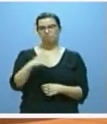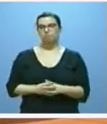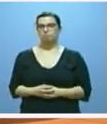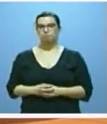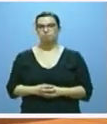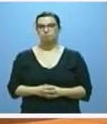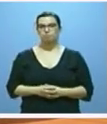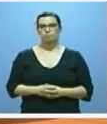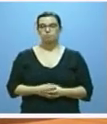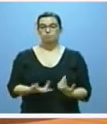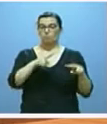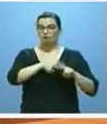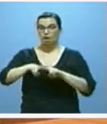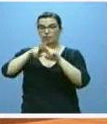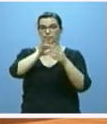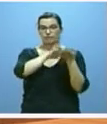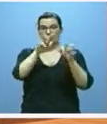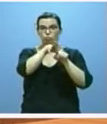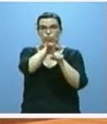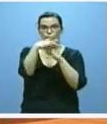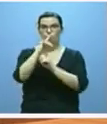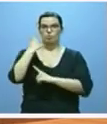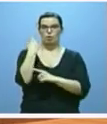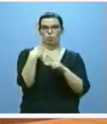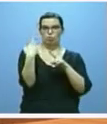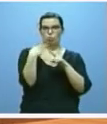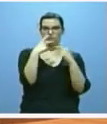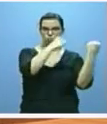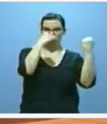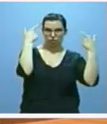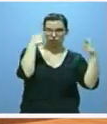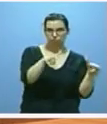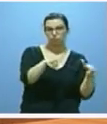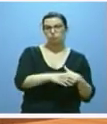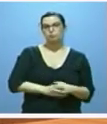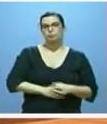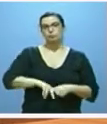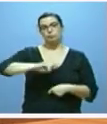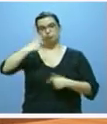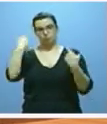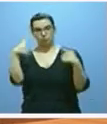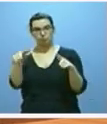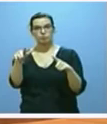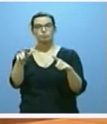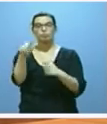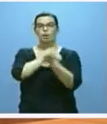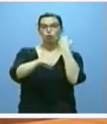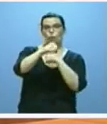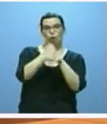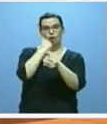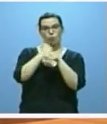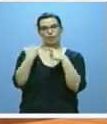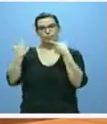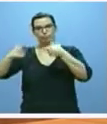de Castilla y León, primero en el plano político e institucional, segundo en el plano económico y laboral y tercero